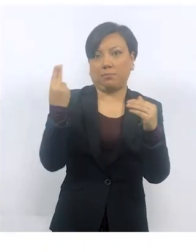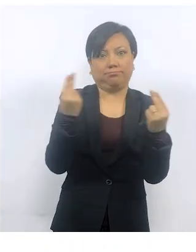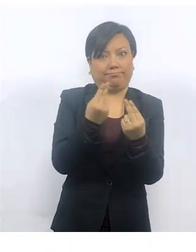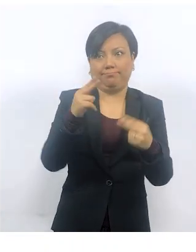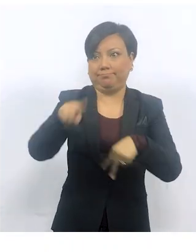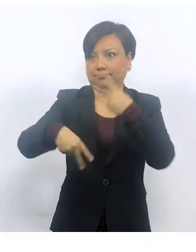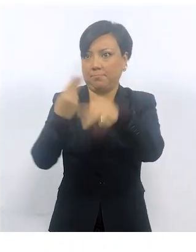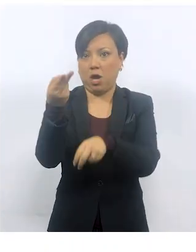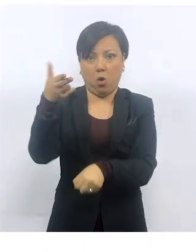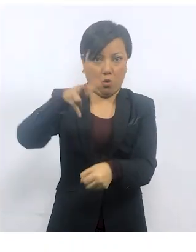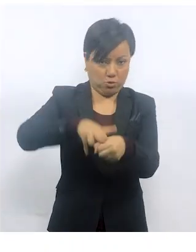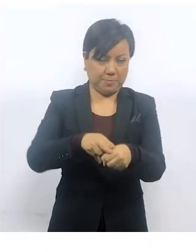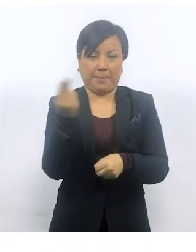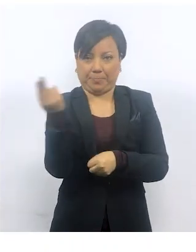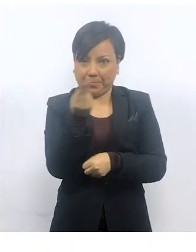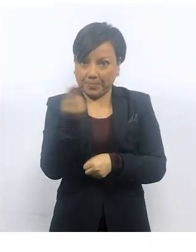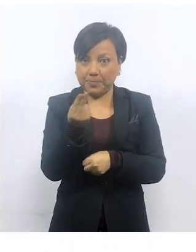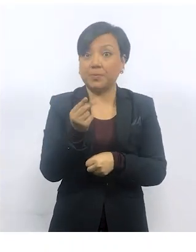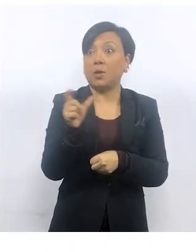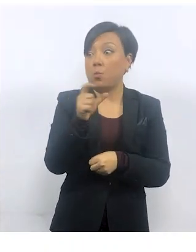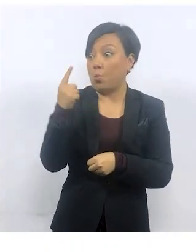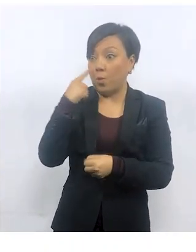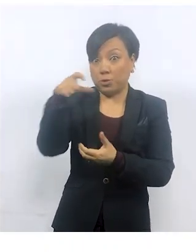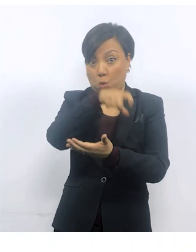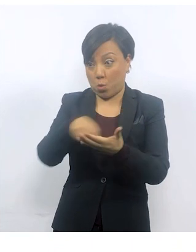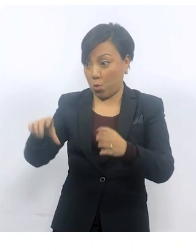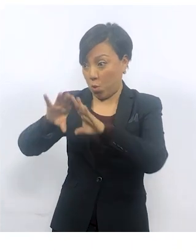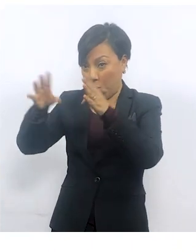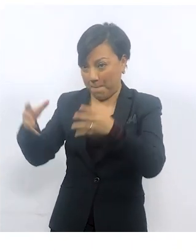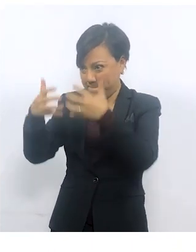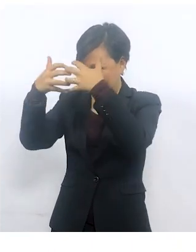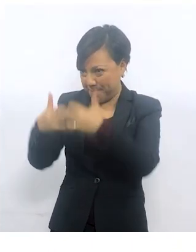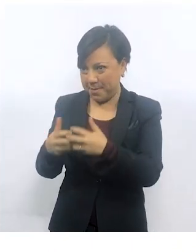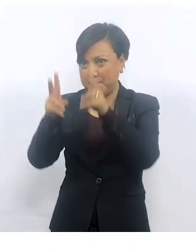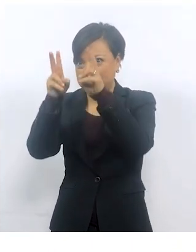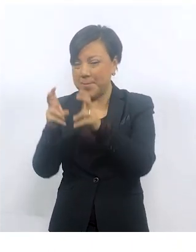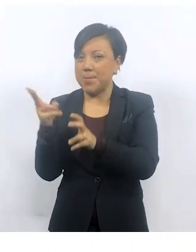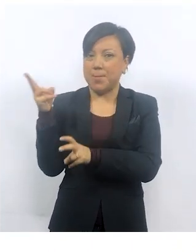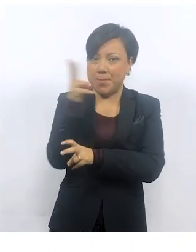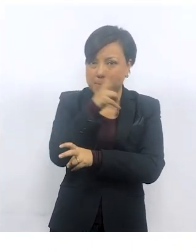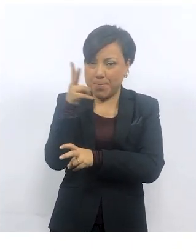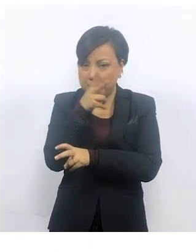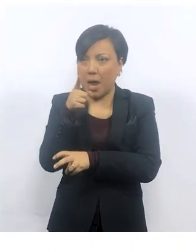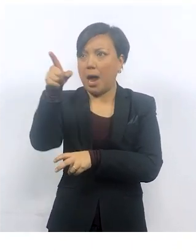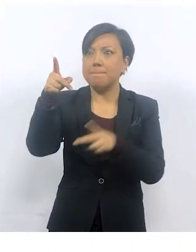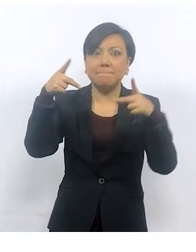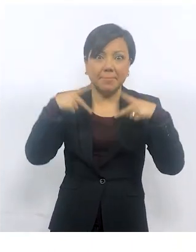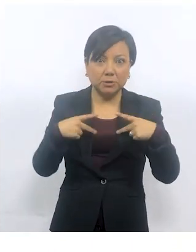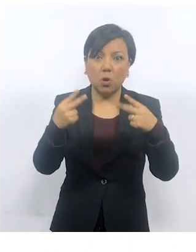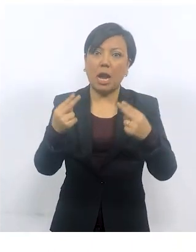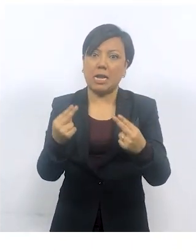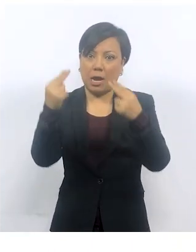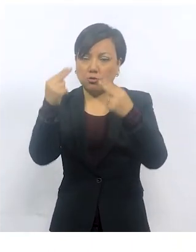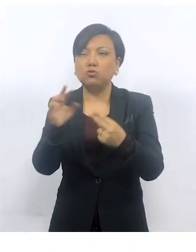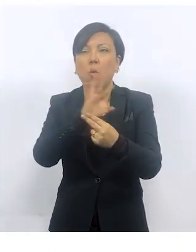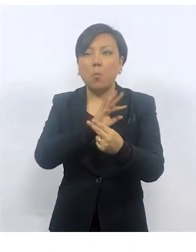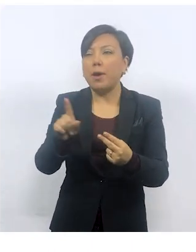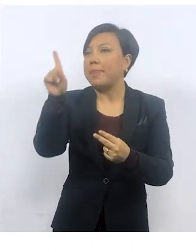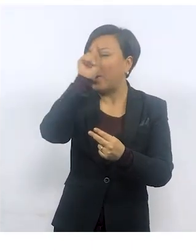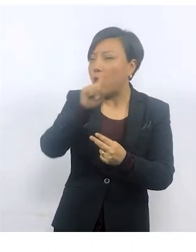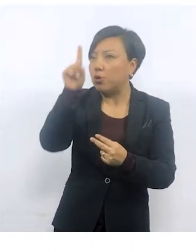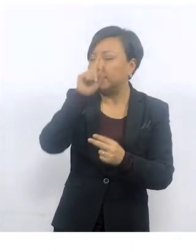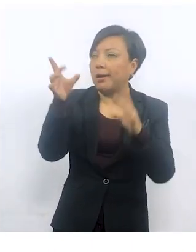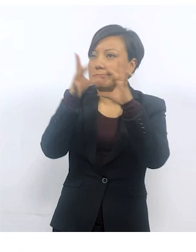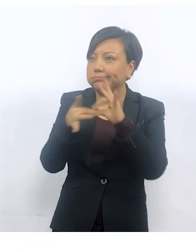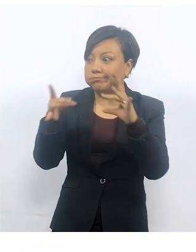o menos, busques atención médica inmediata. Al elegir el concentrador que vas a adquirir o rentar, es importante que el proveedor también pueda